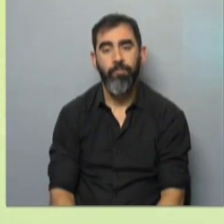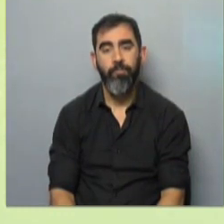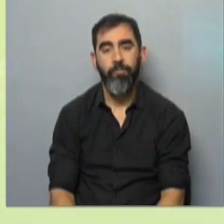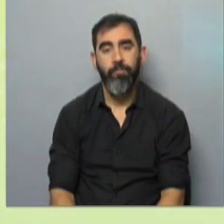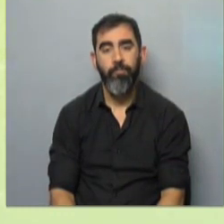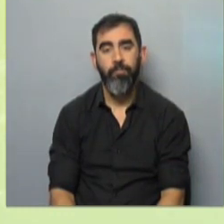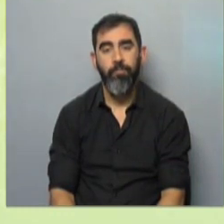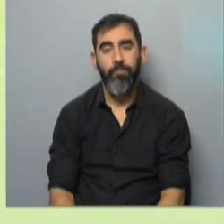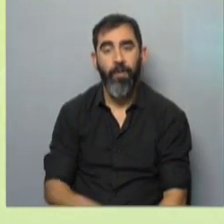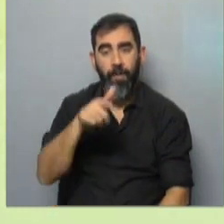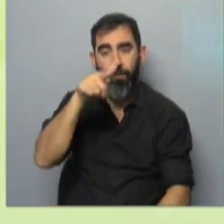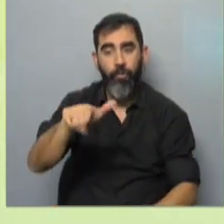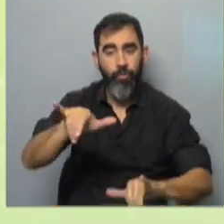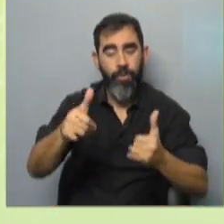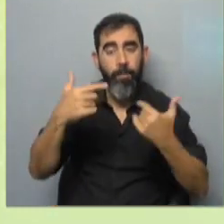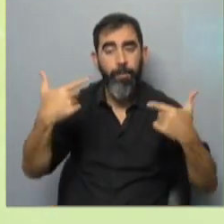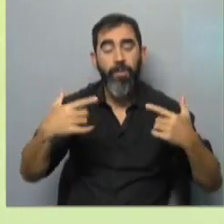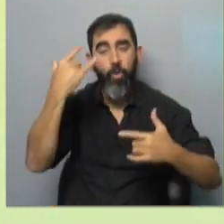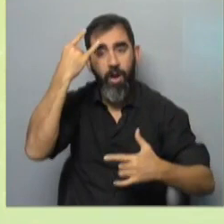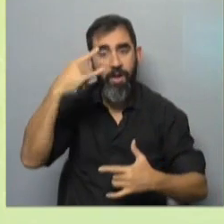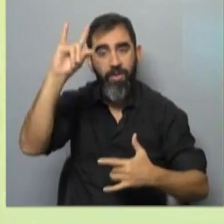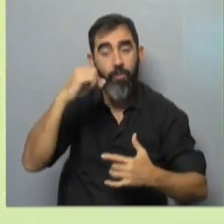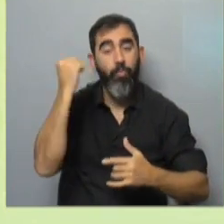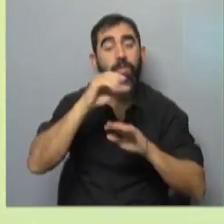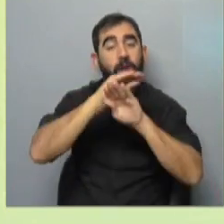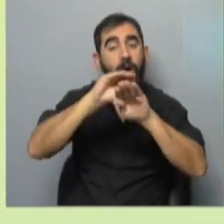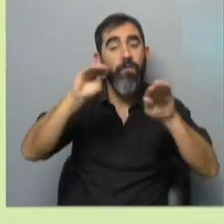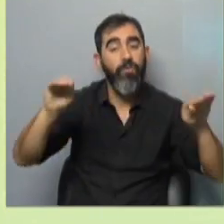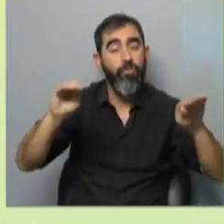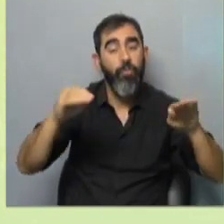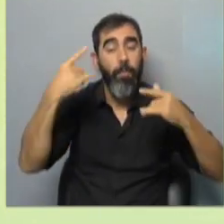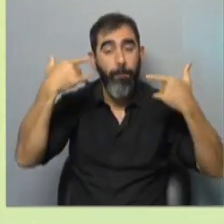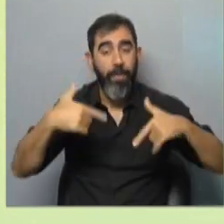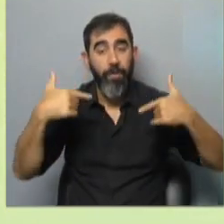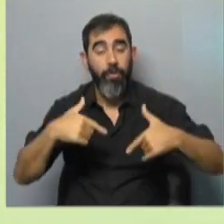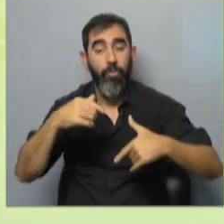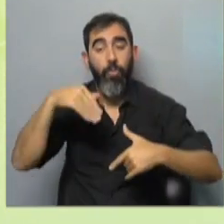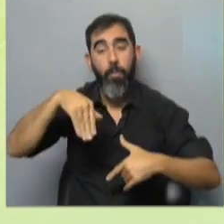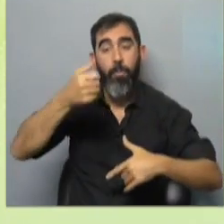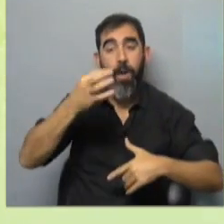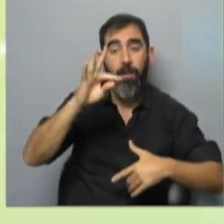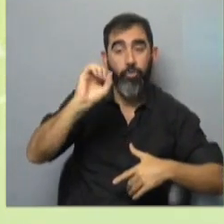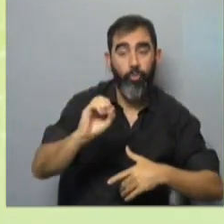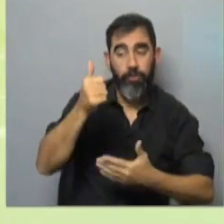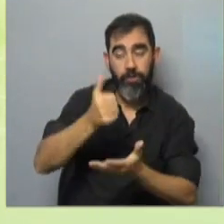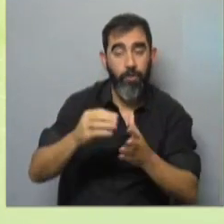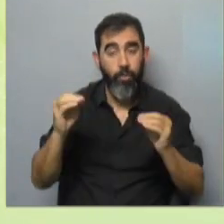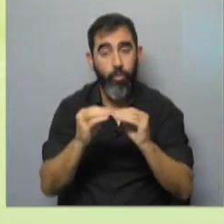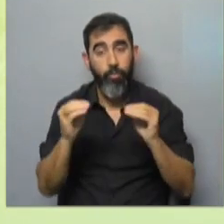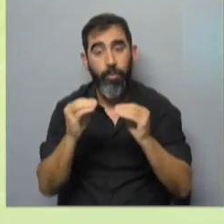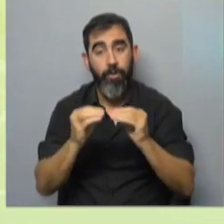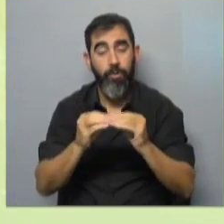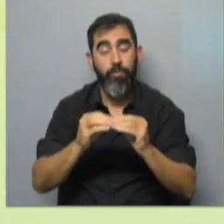En el inicio nos vamos de lleno ya al Ministerio de Ganadería. Hay importantes anuncios por parte del ministro Fernando Matos. Allí está nuestro compañero